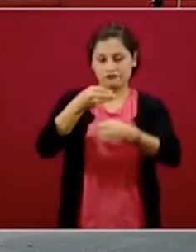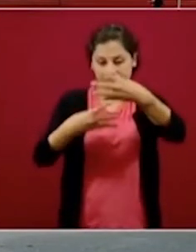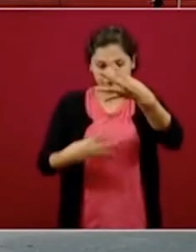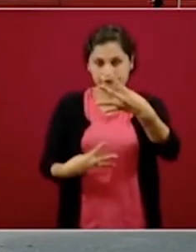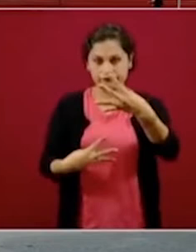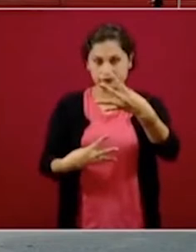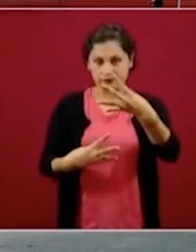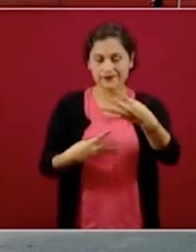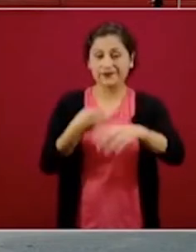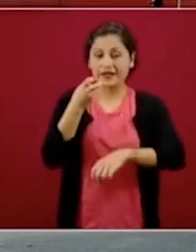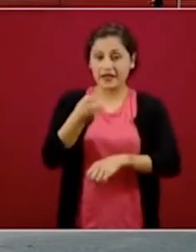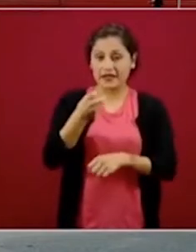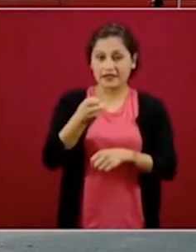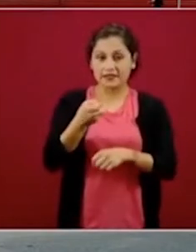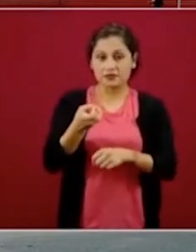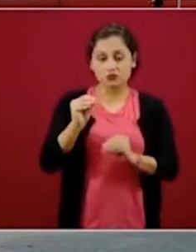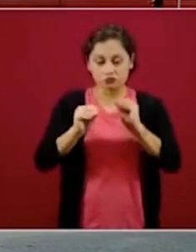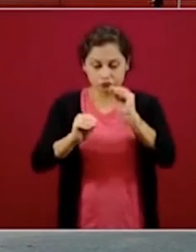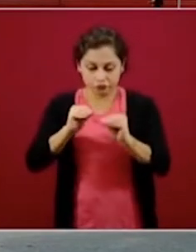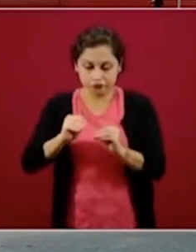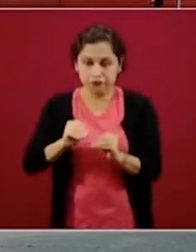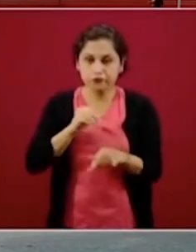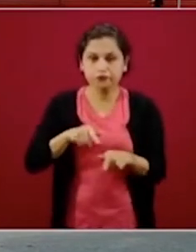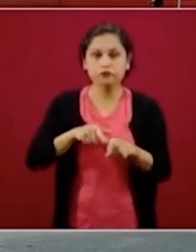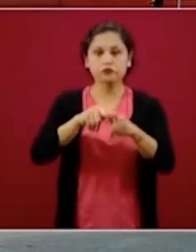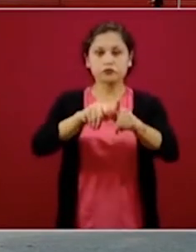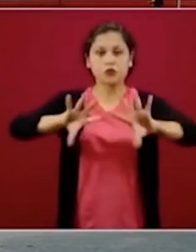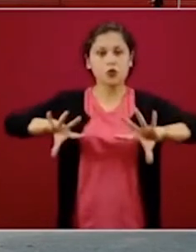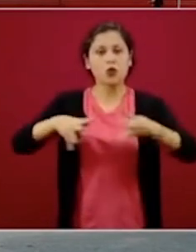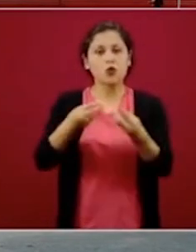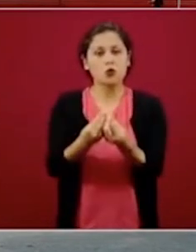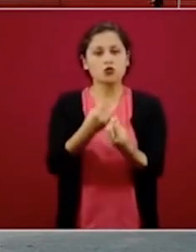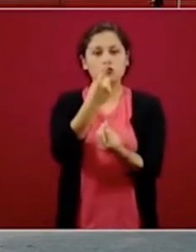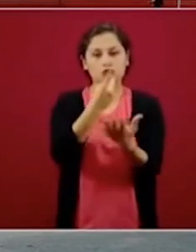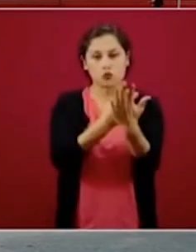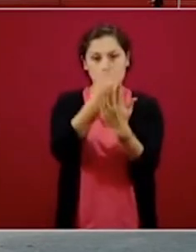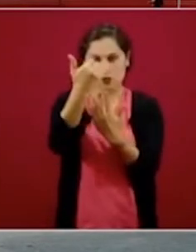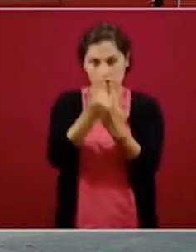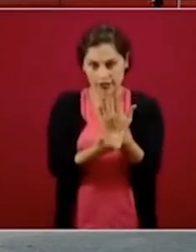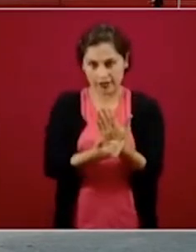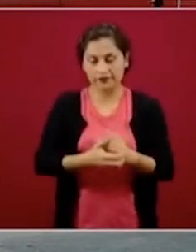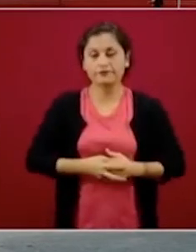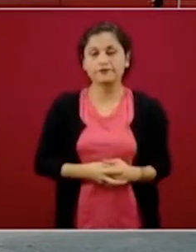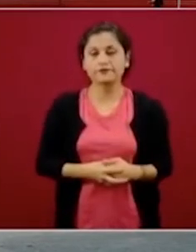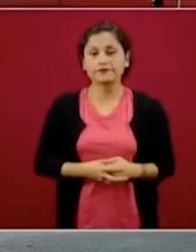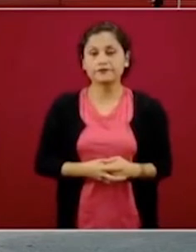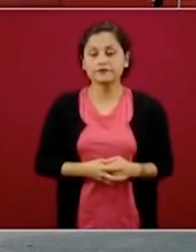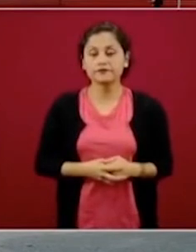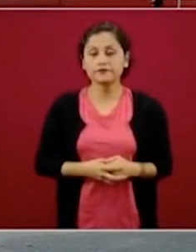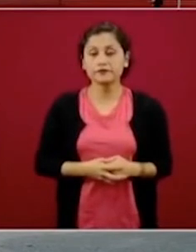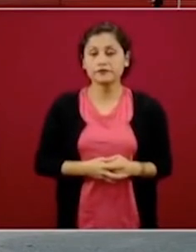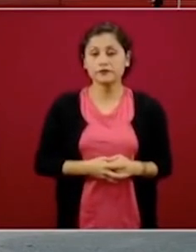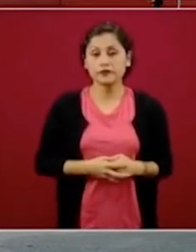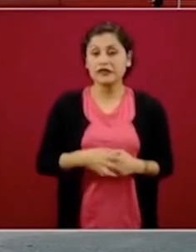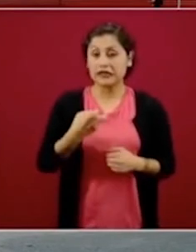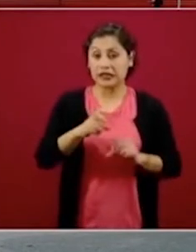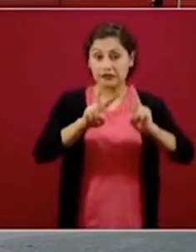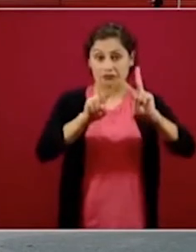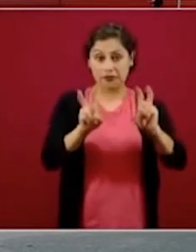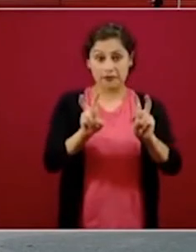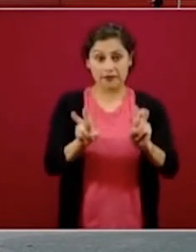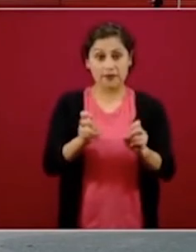todos hacen un solo proyecto. Estos proyectos y estos temas